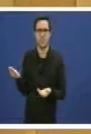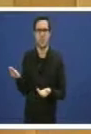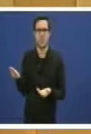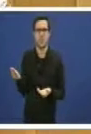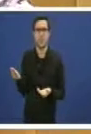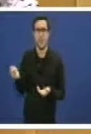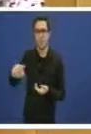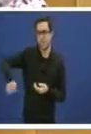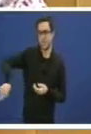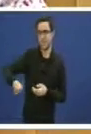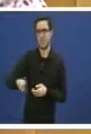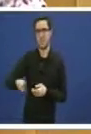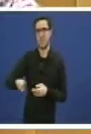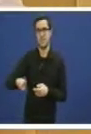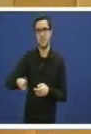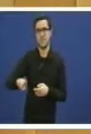están